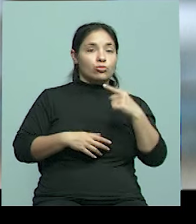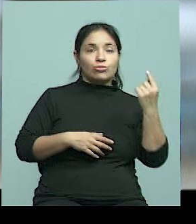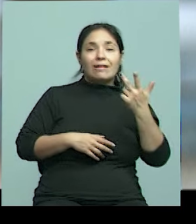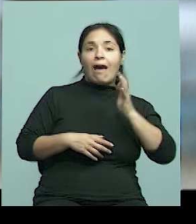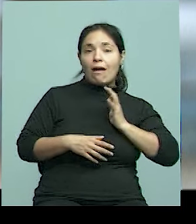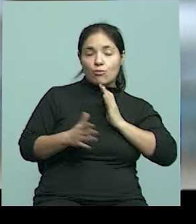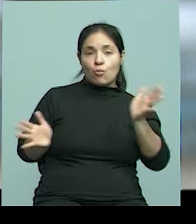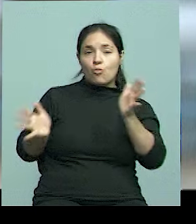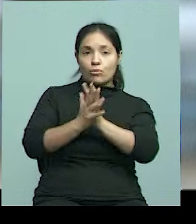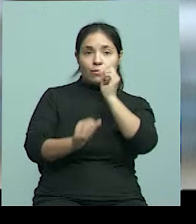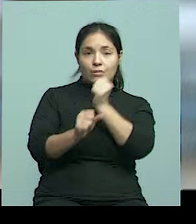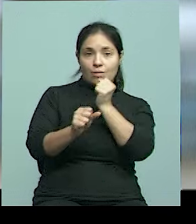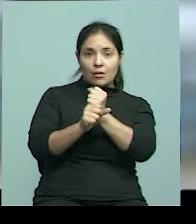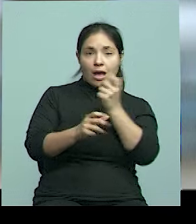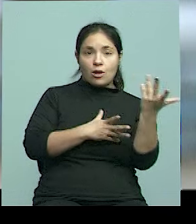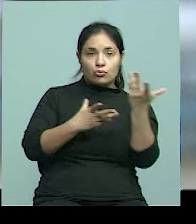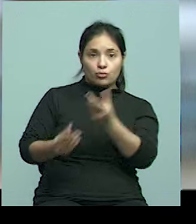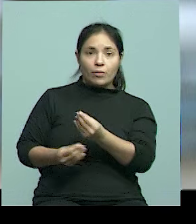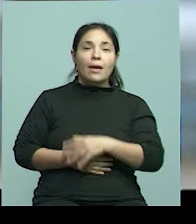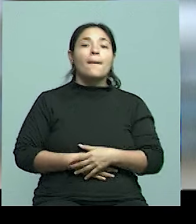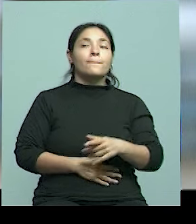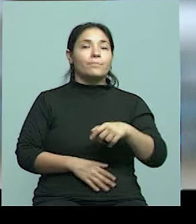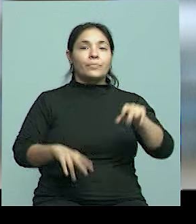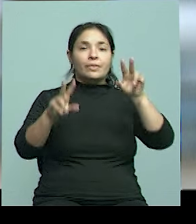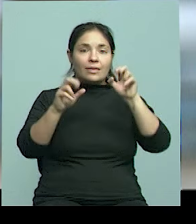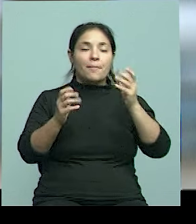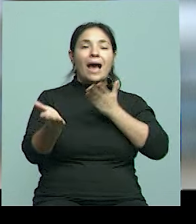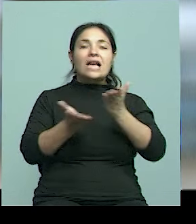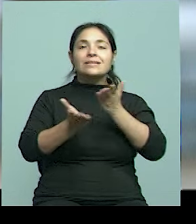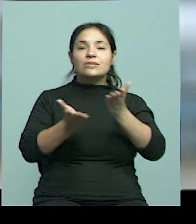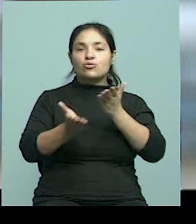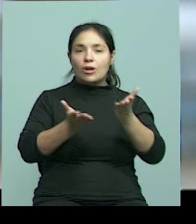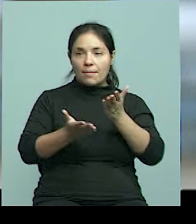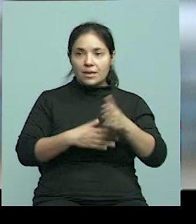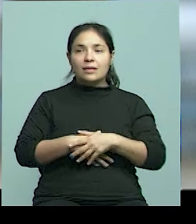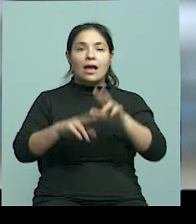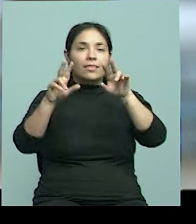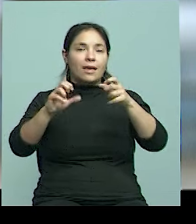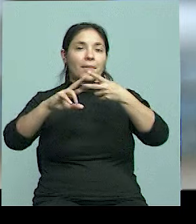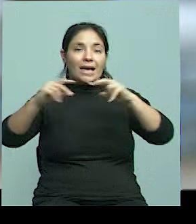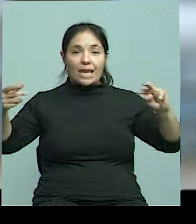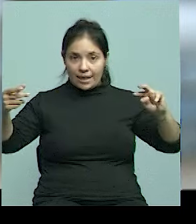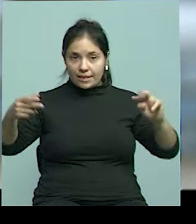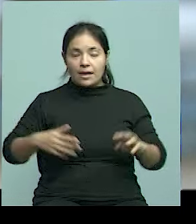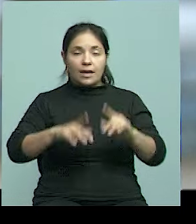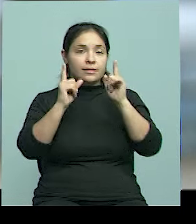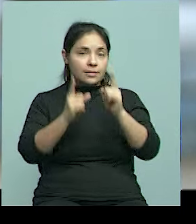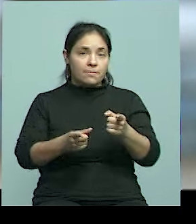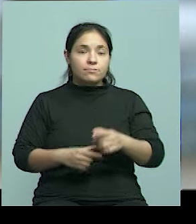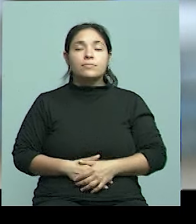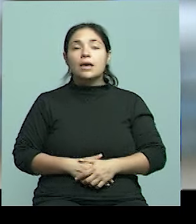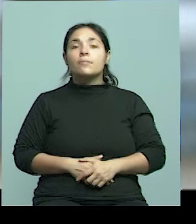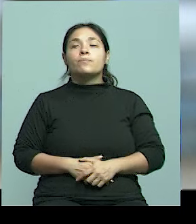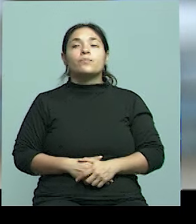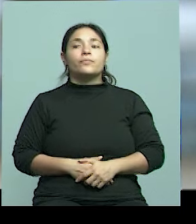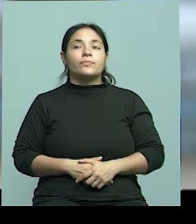para darles una ayuda en el asesoramiento en la parte genética, y también en algunos